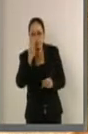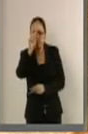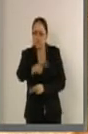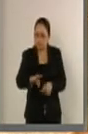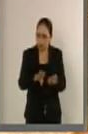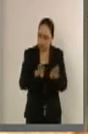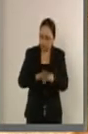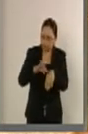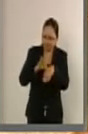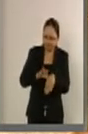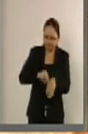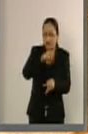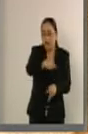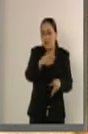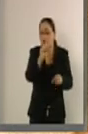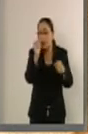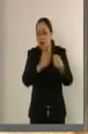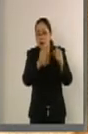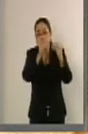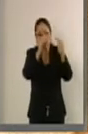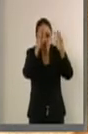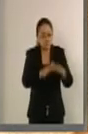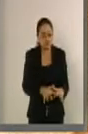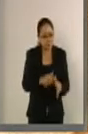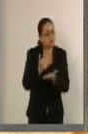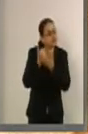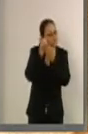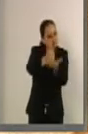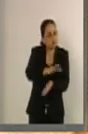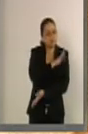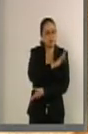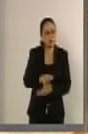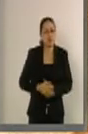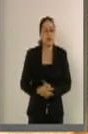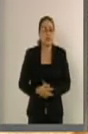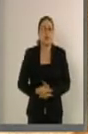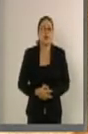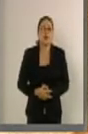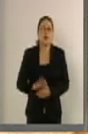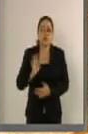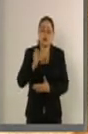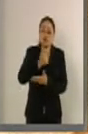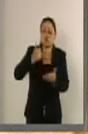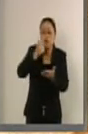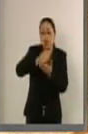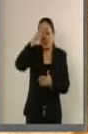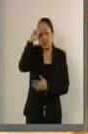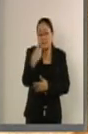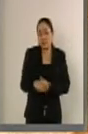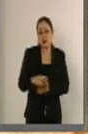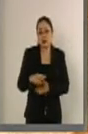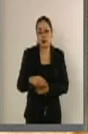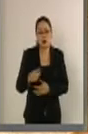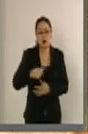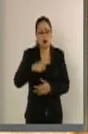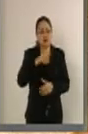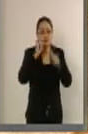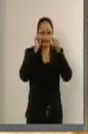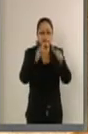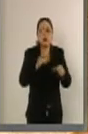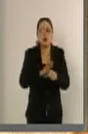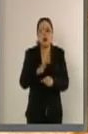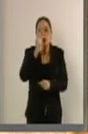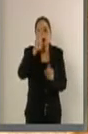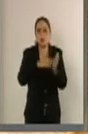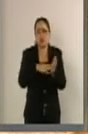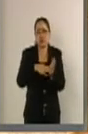los que lo necesitan, a los damnificados. Si hablamos de la Ciudad de México, tomamos en cuenta que cuatro